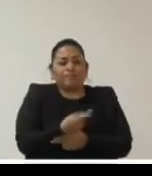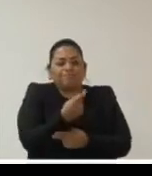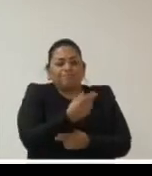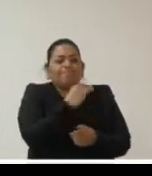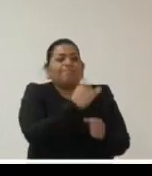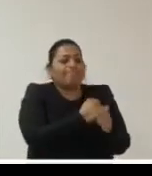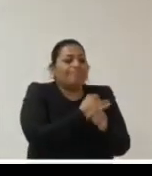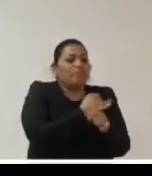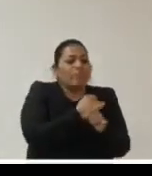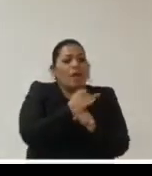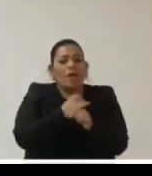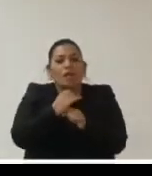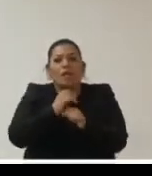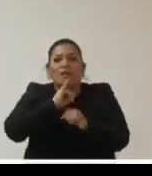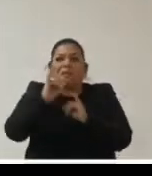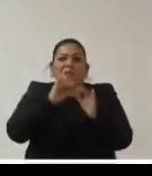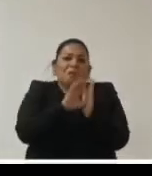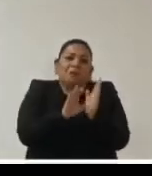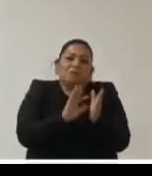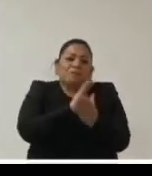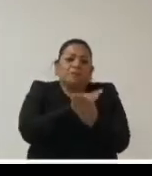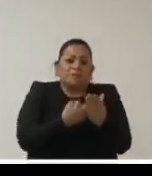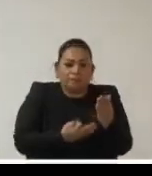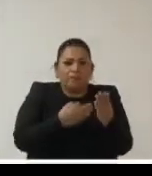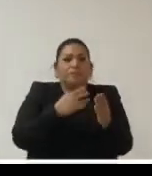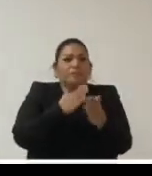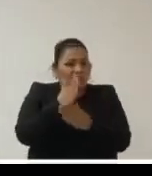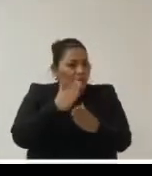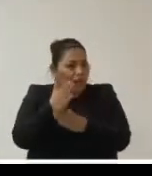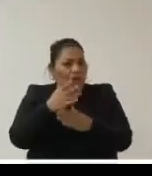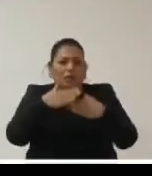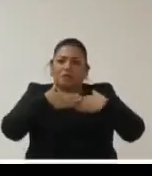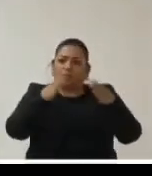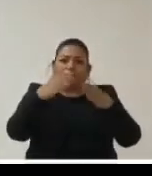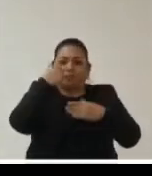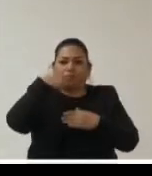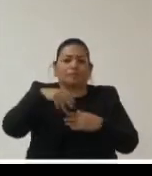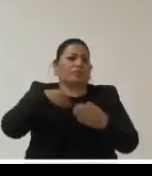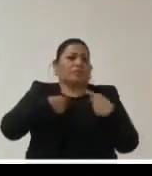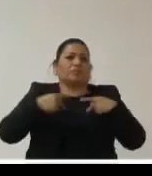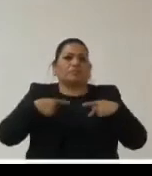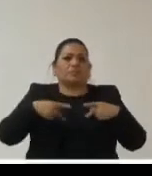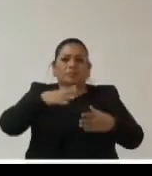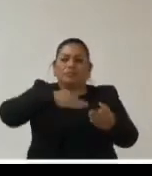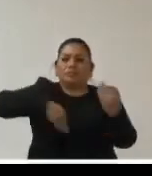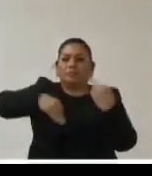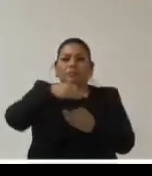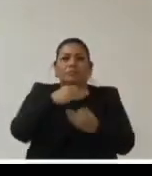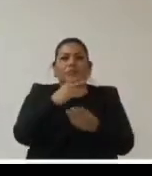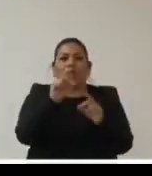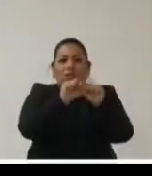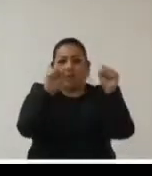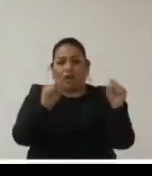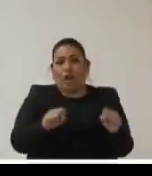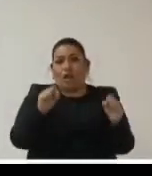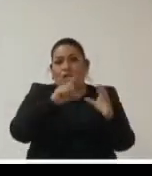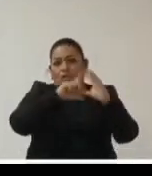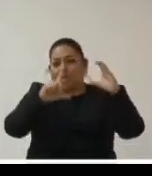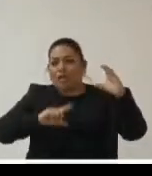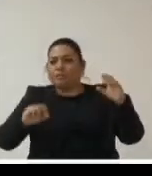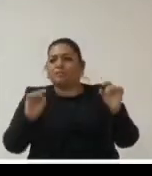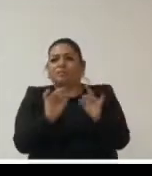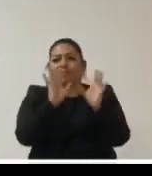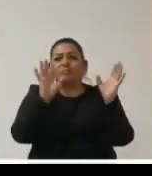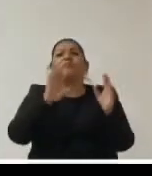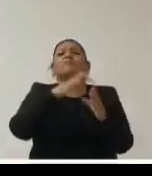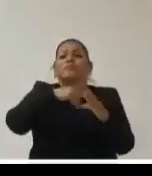remota por ejemplo en formatos accesibles y abiertos para todo el público y desde el Sistema Nacional de Transparencia también